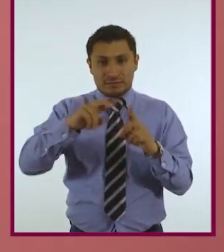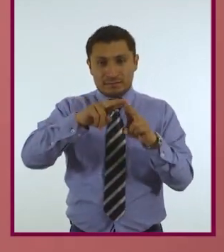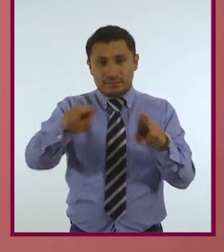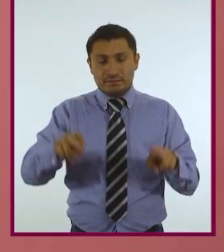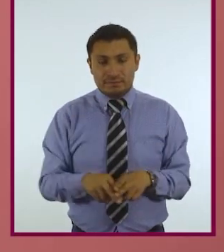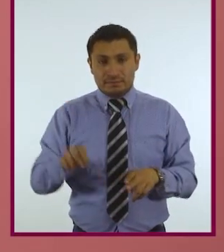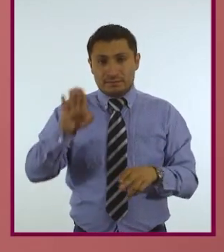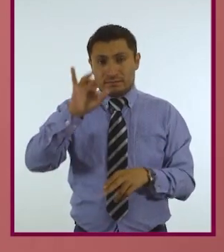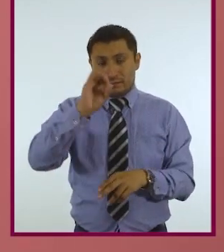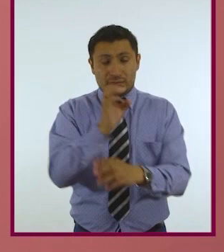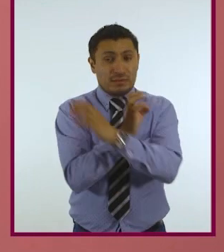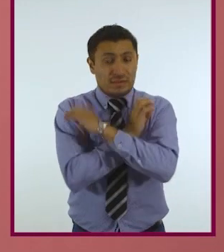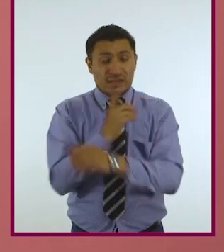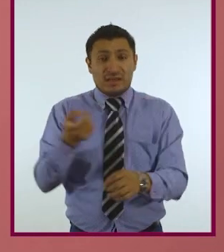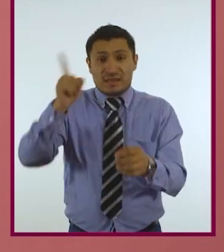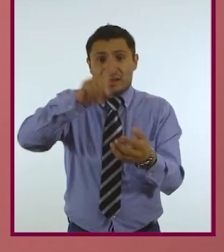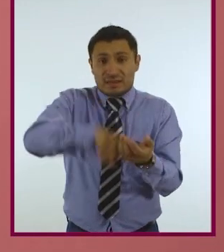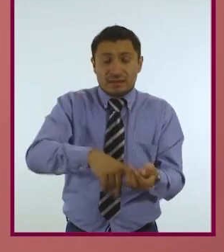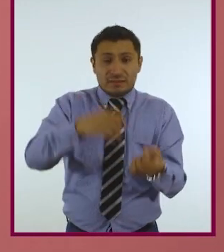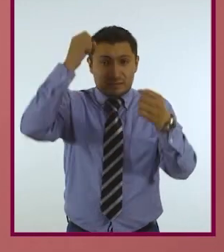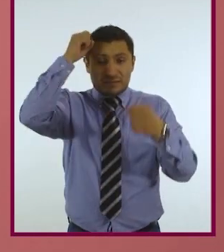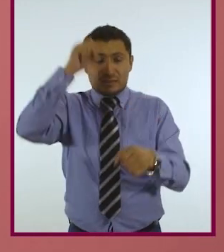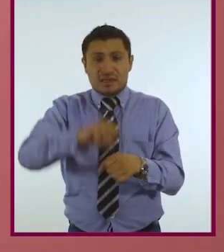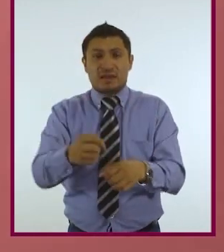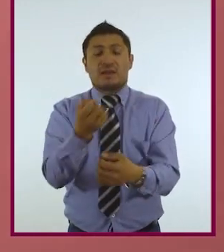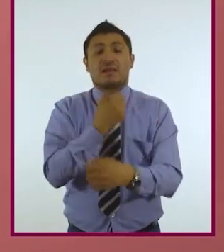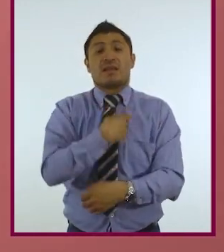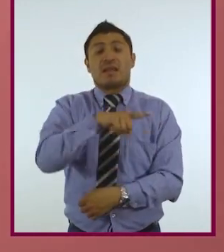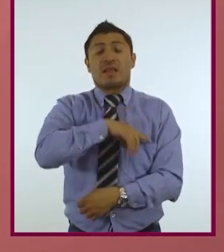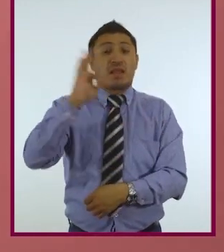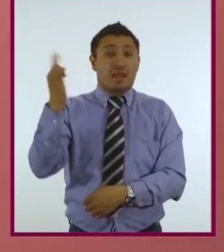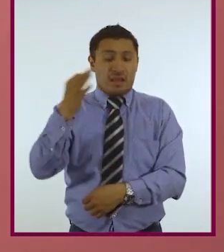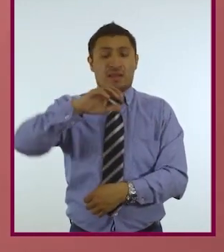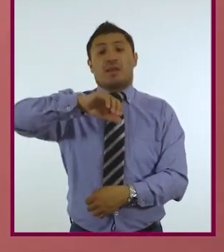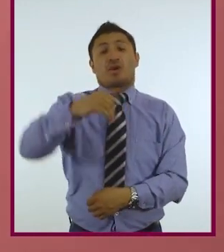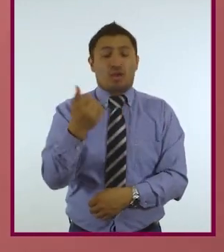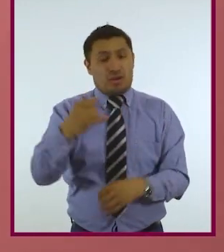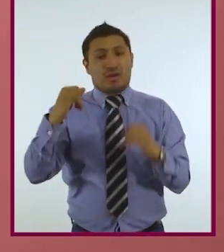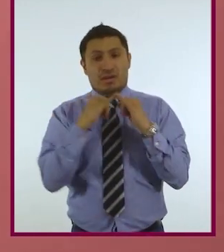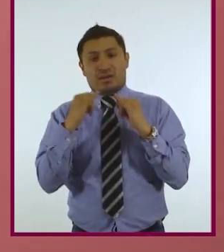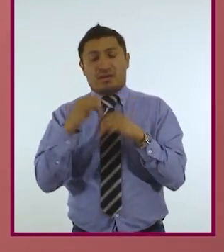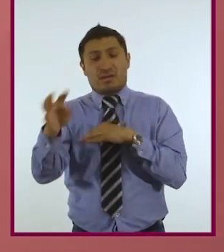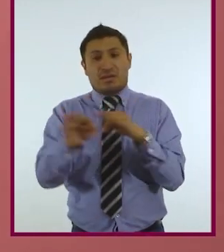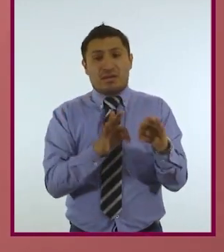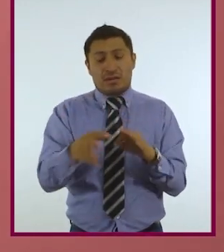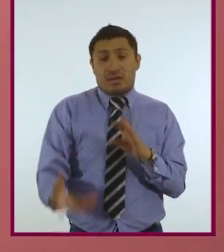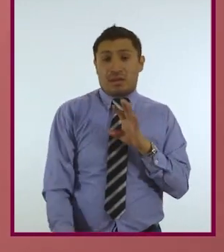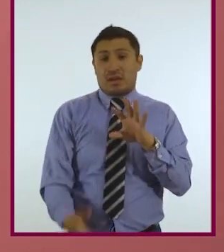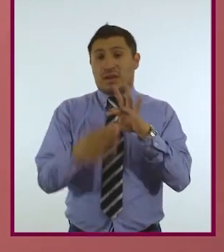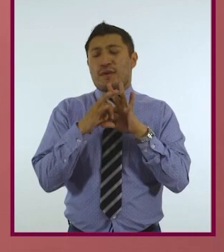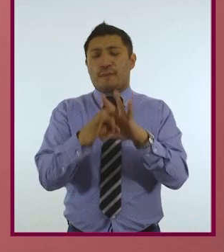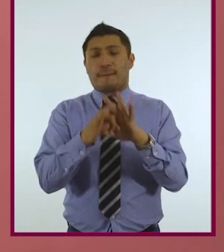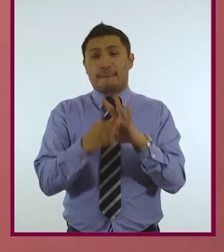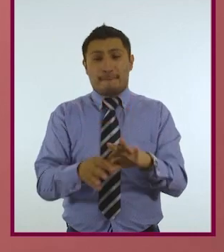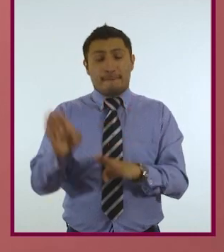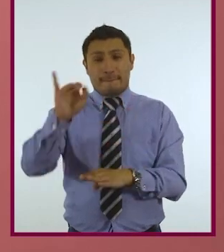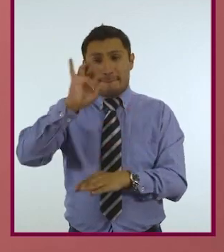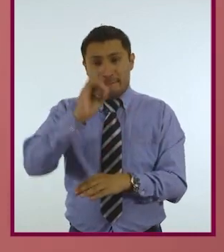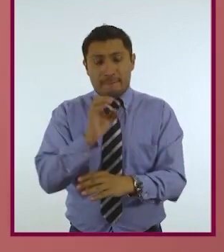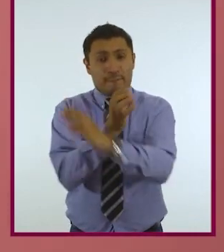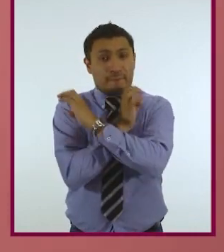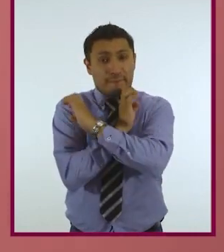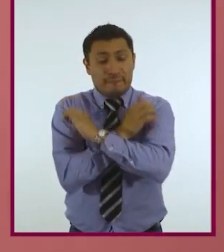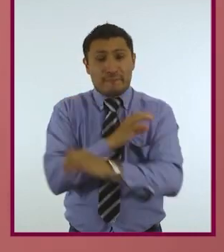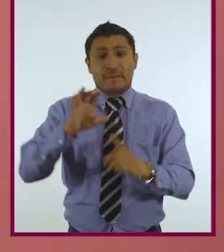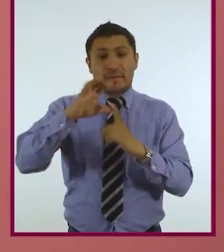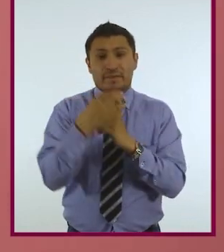Bioética, perteneciente a la Secretaría de Salud Federal. Otras instituciones cuyo trabajo está íntimamente relacionado con la bioética